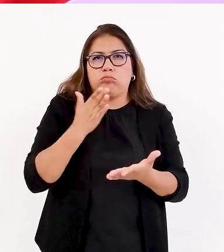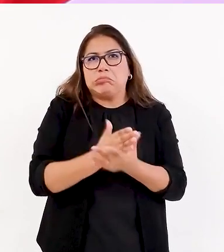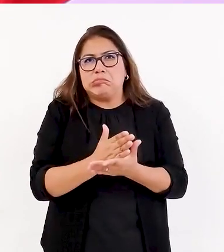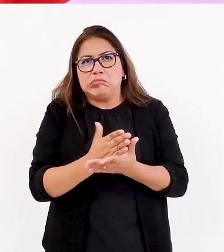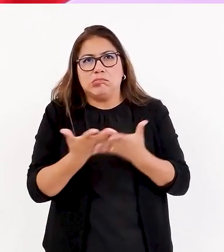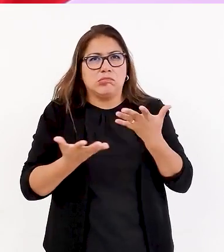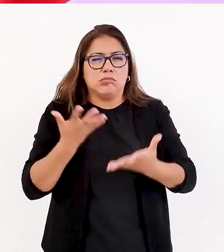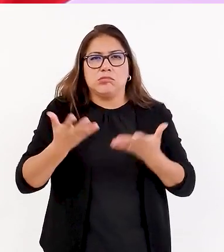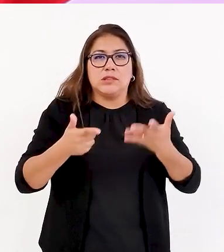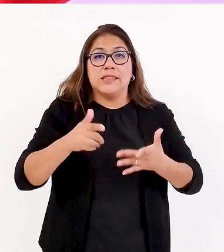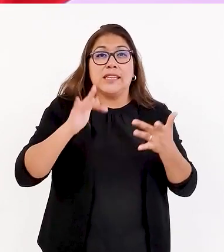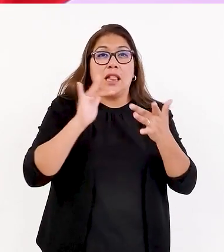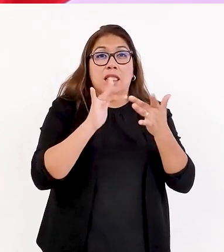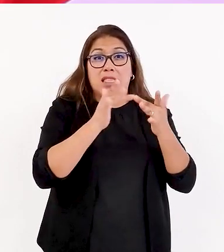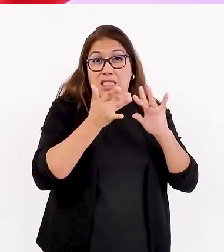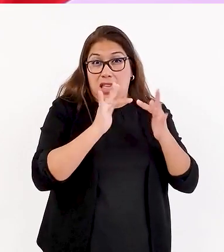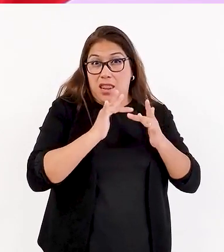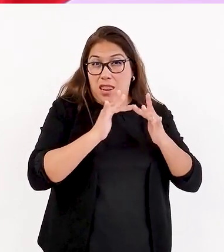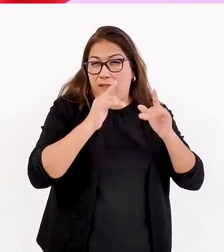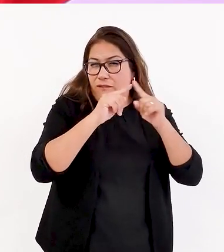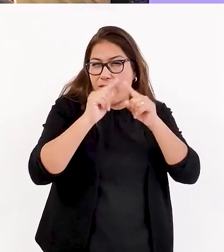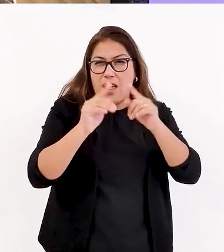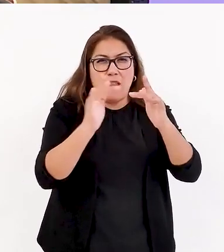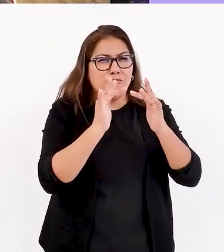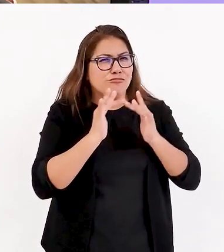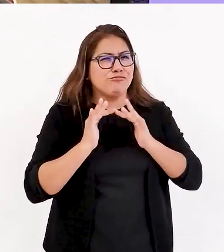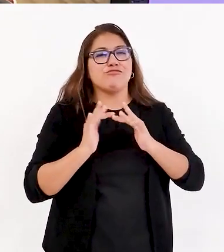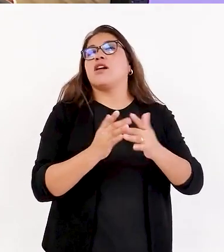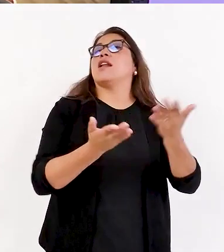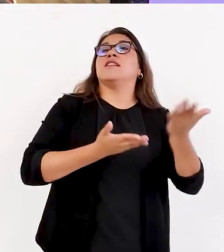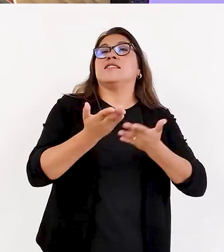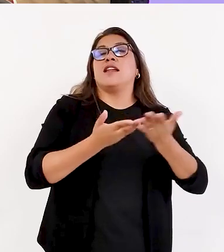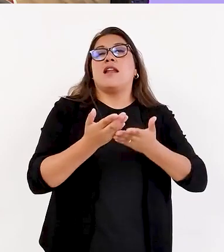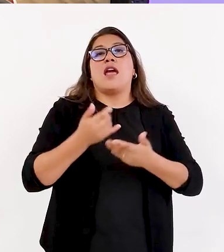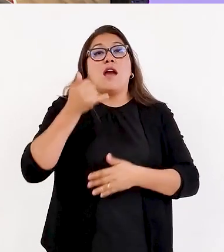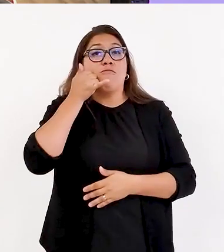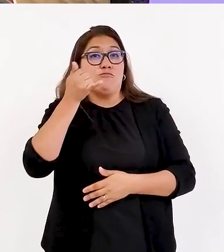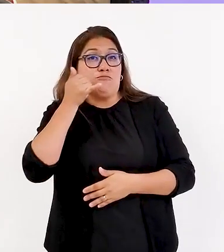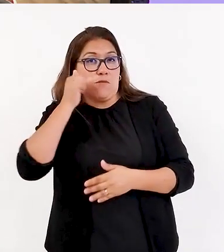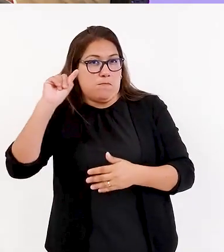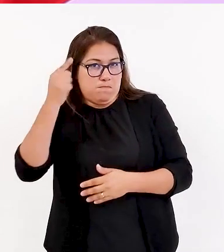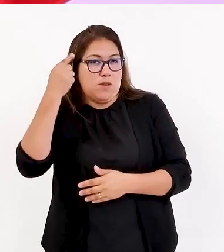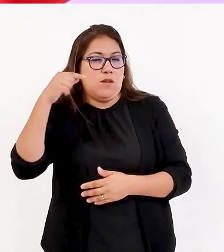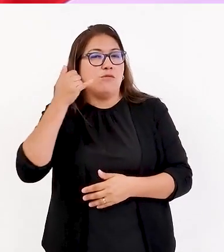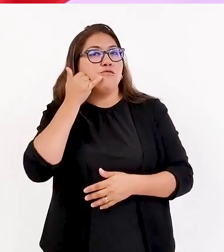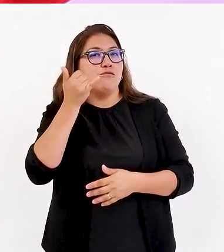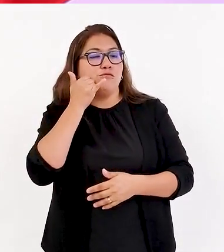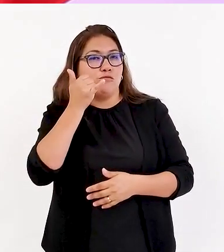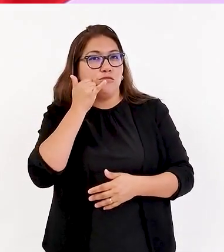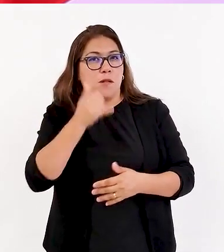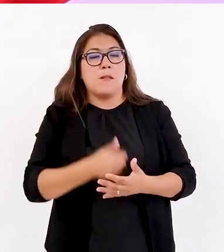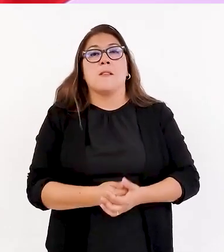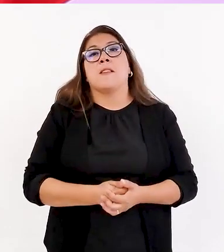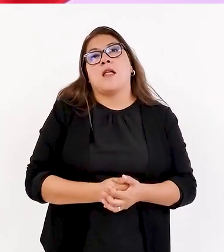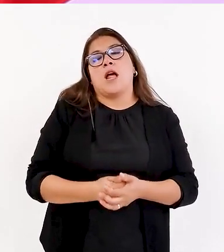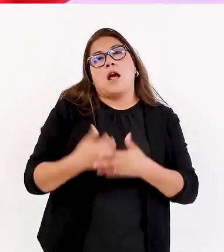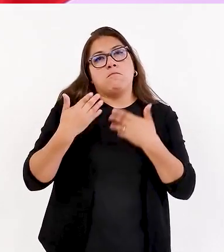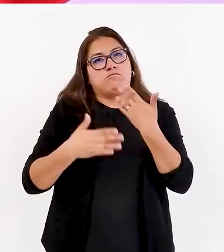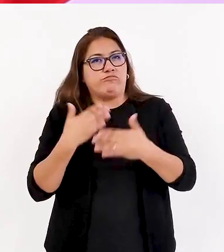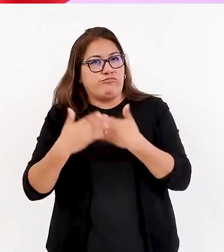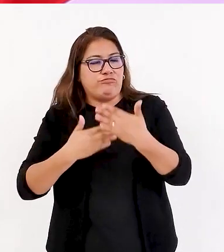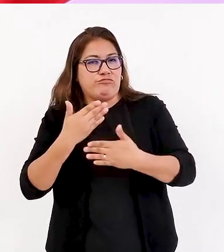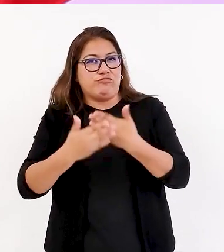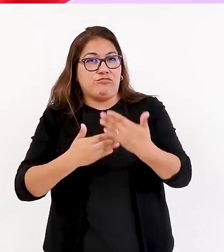esta red nace de manera virtual y telefónica principalmente, pero con este regreso a la,